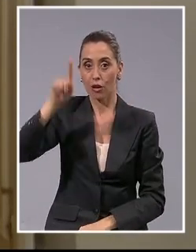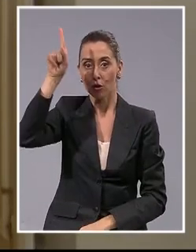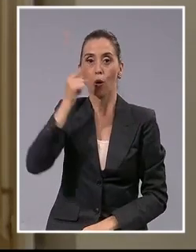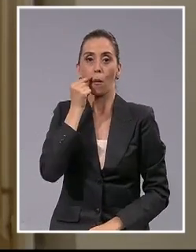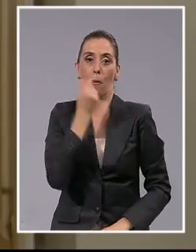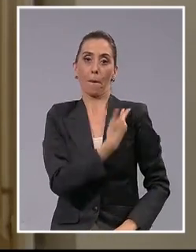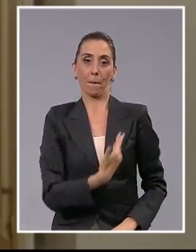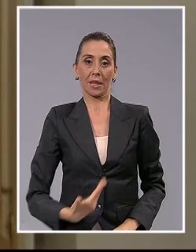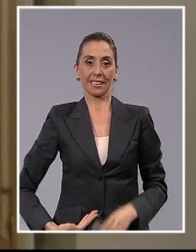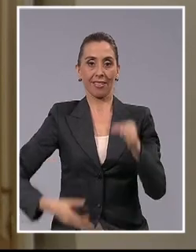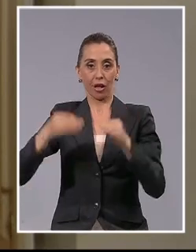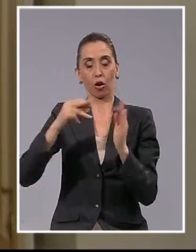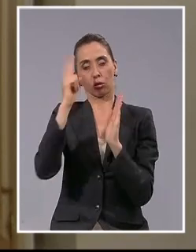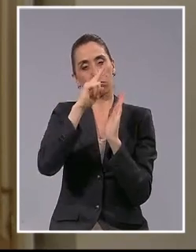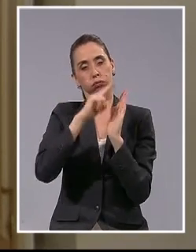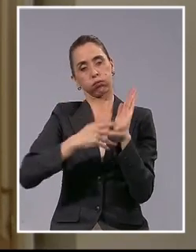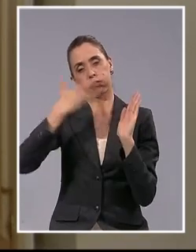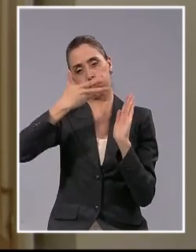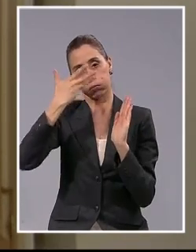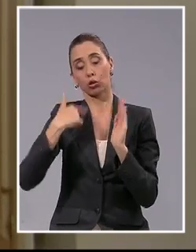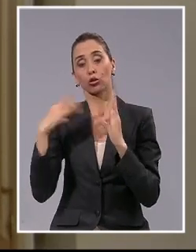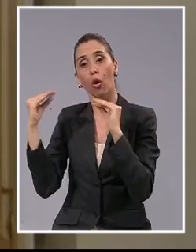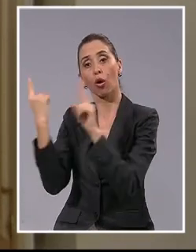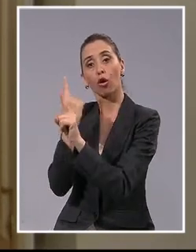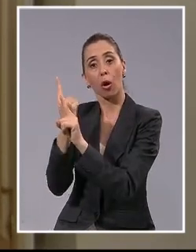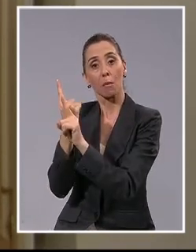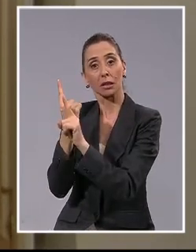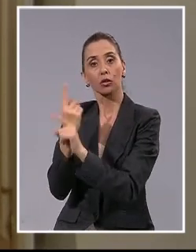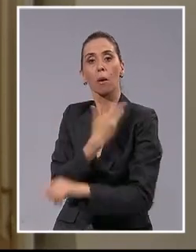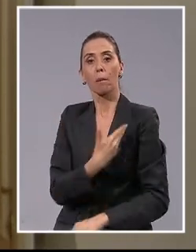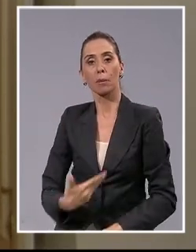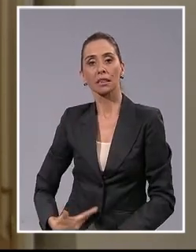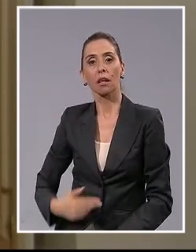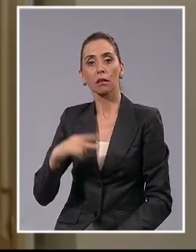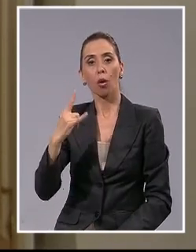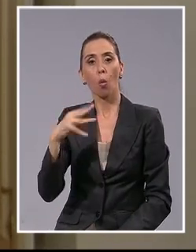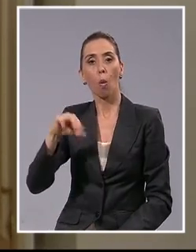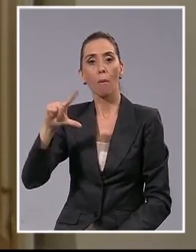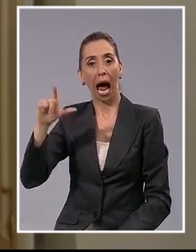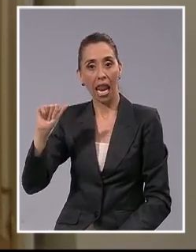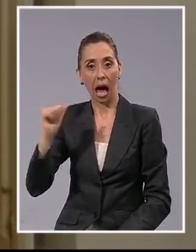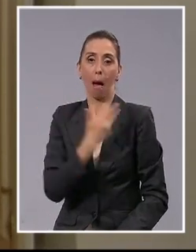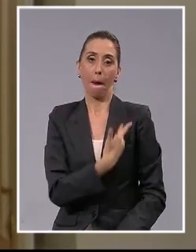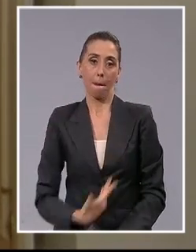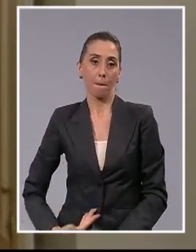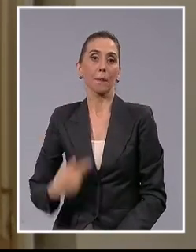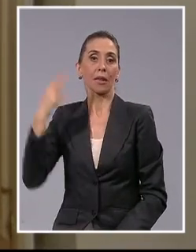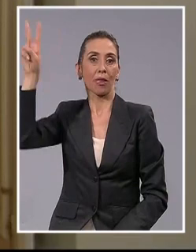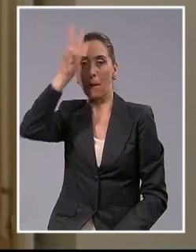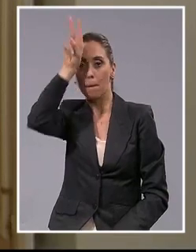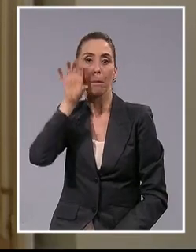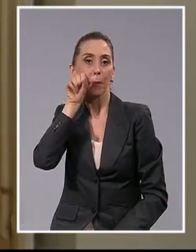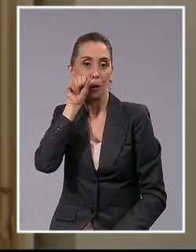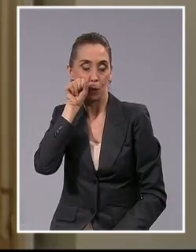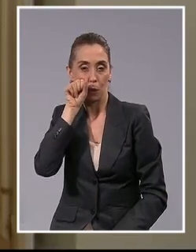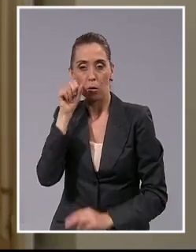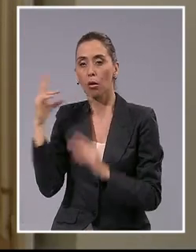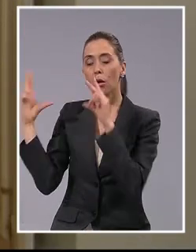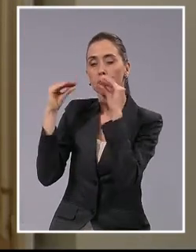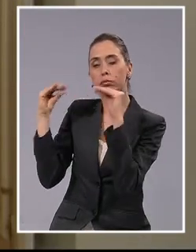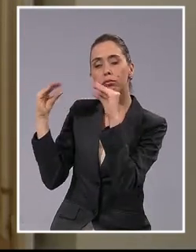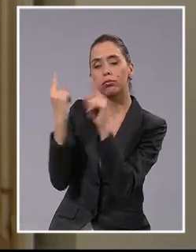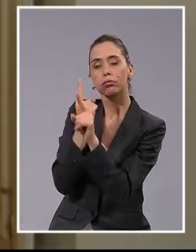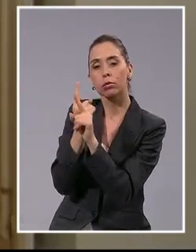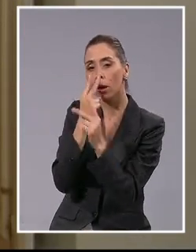del presidente de la Corte, he conversado con el presidente Ollantumala, presidente del Perú, para analizar